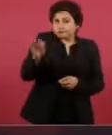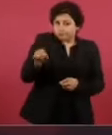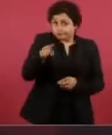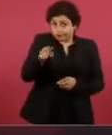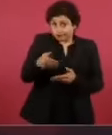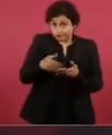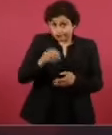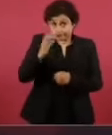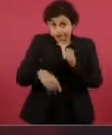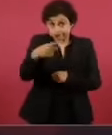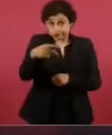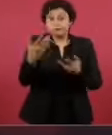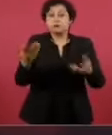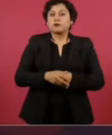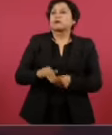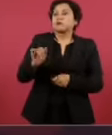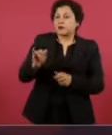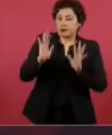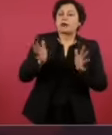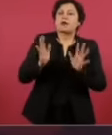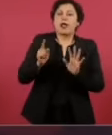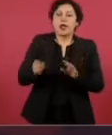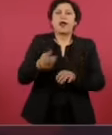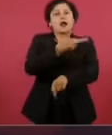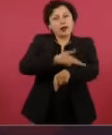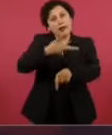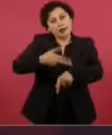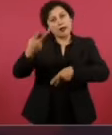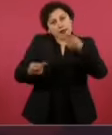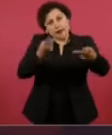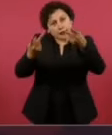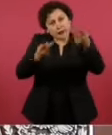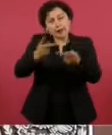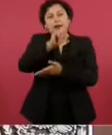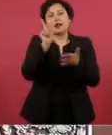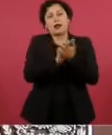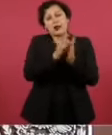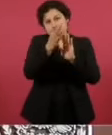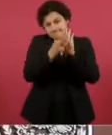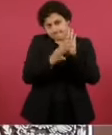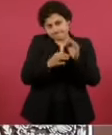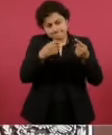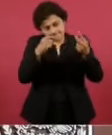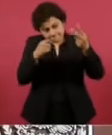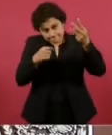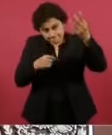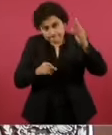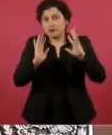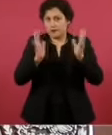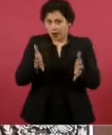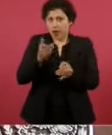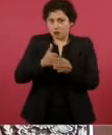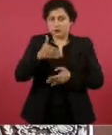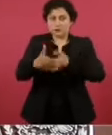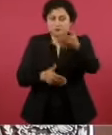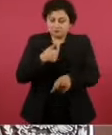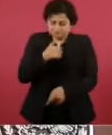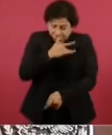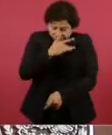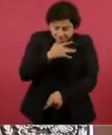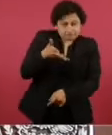Ya se están haciendo las consultas, todo lo que establece la ley y yo espero que para principios de septiembre.